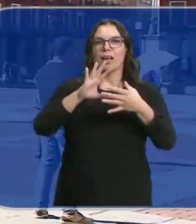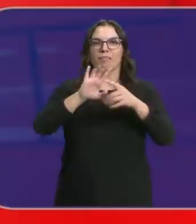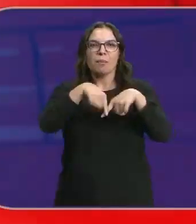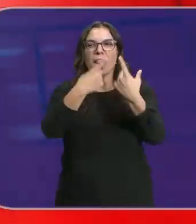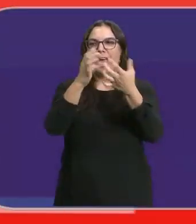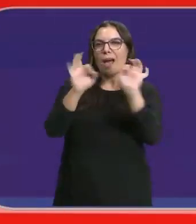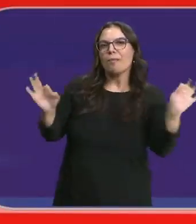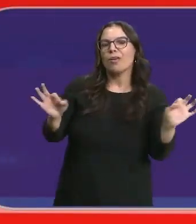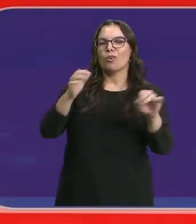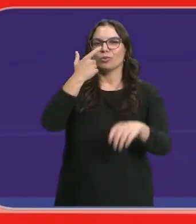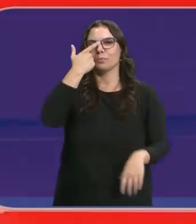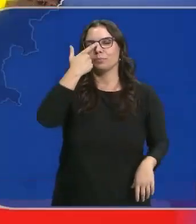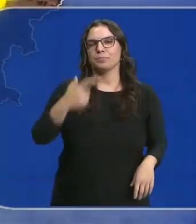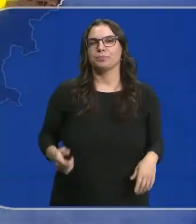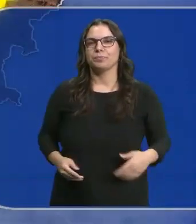amigos.